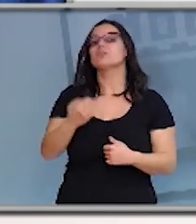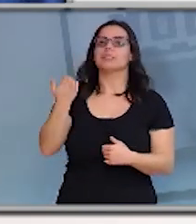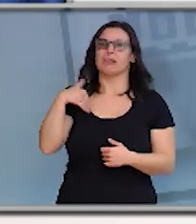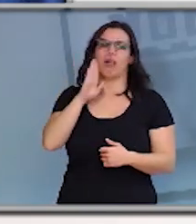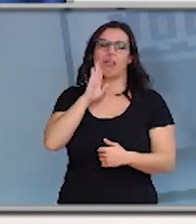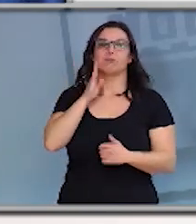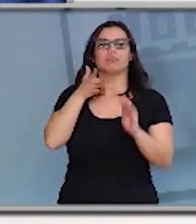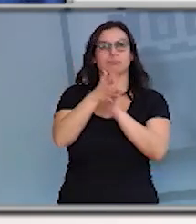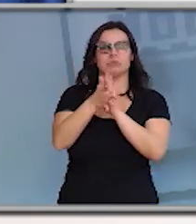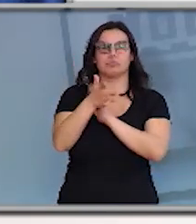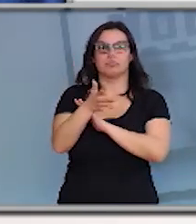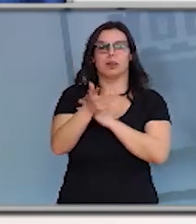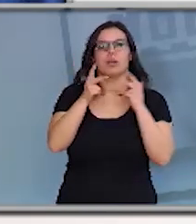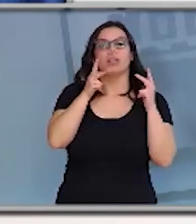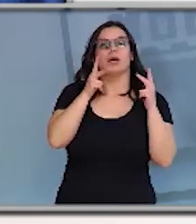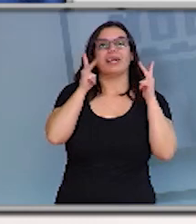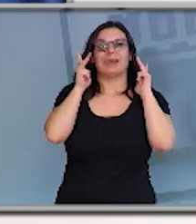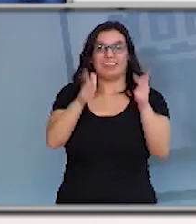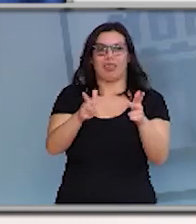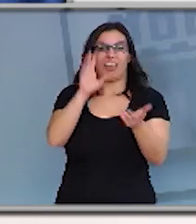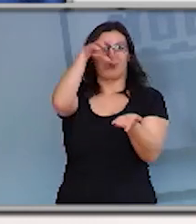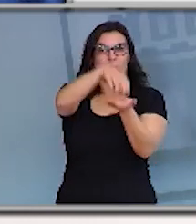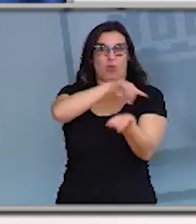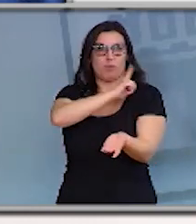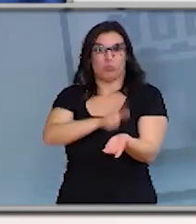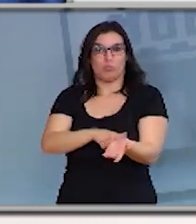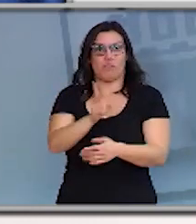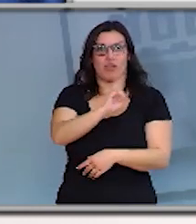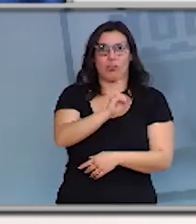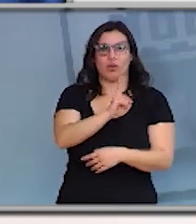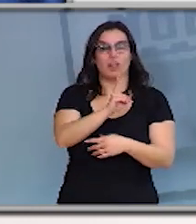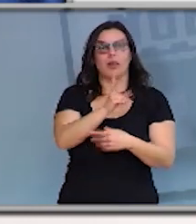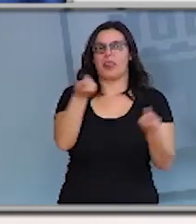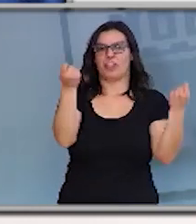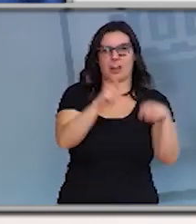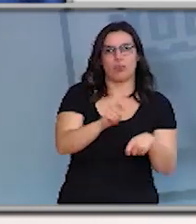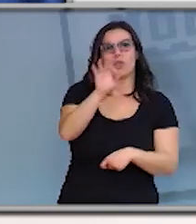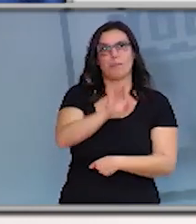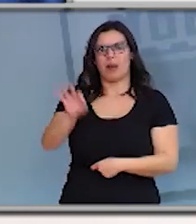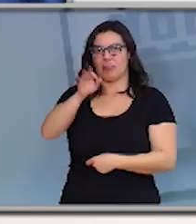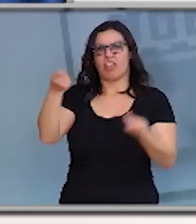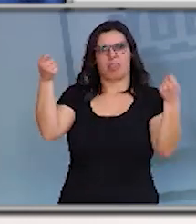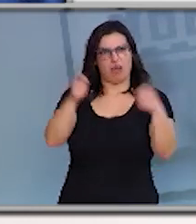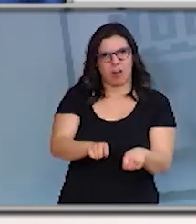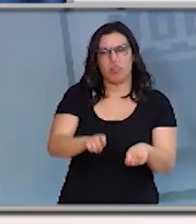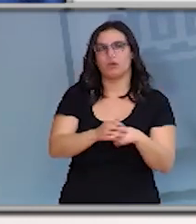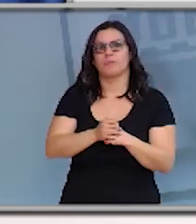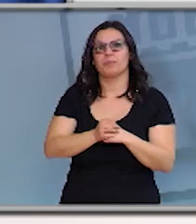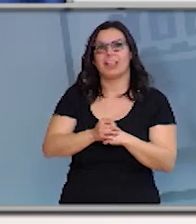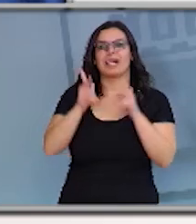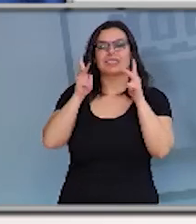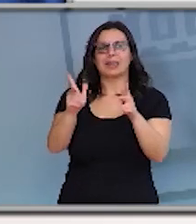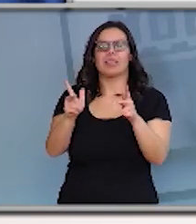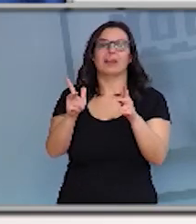las residencias del Complejo Deportivo Río Sigueba de Valladolid, del Complejo Deportivo Campo de la Juventud de Palencia, de la Residencia Deportiva